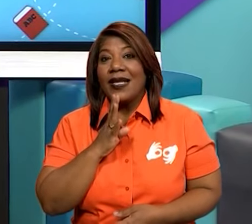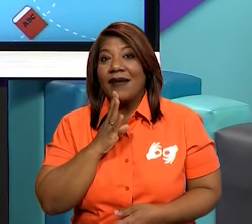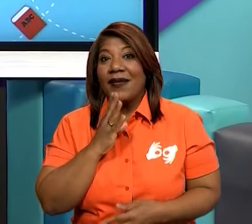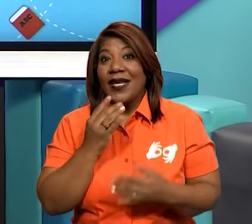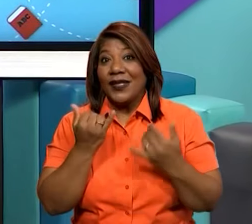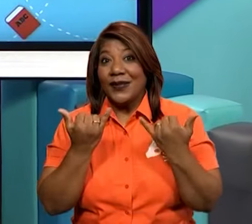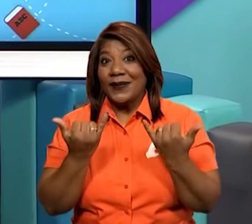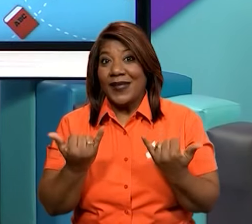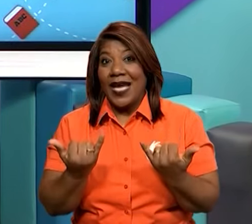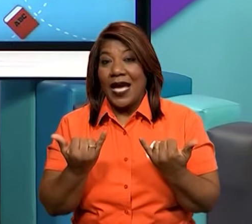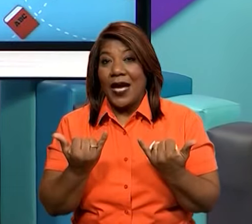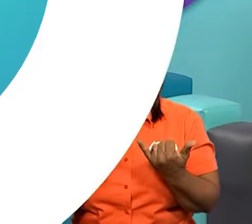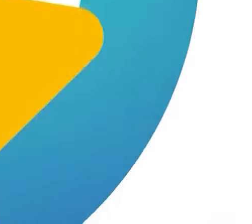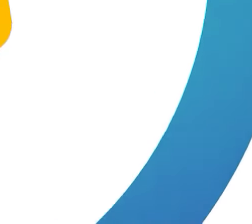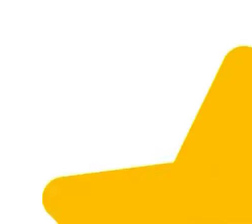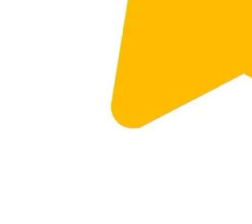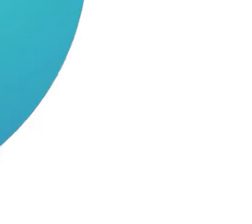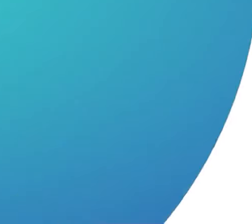este momento.